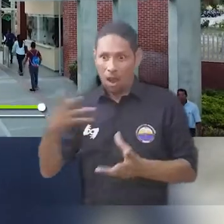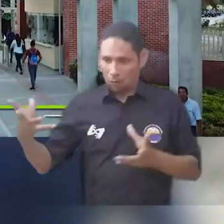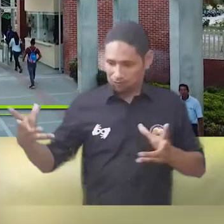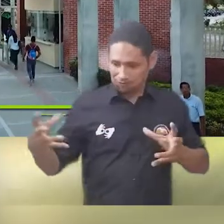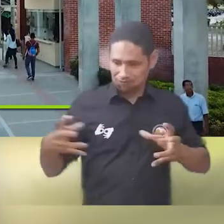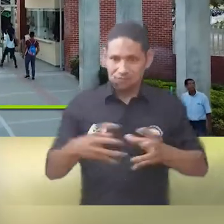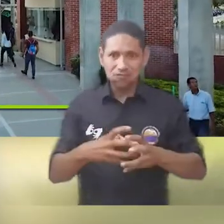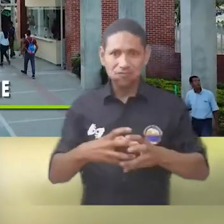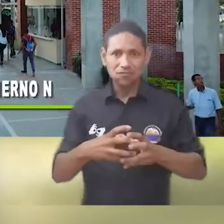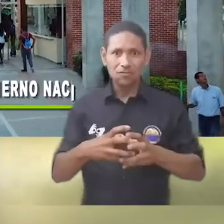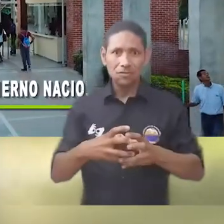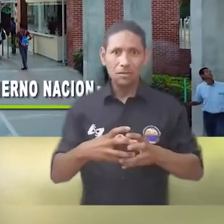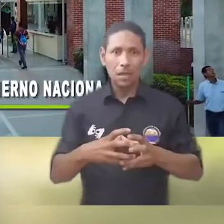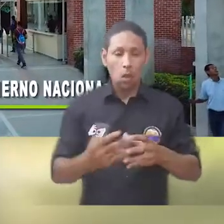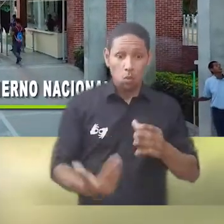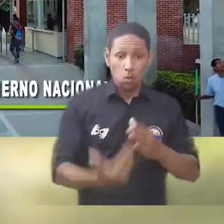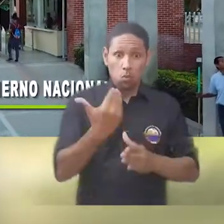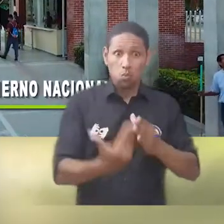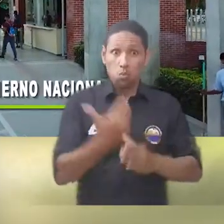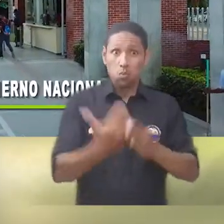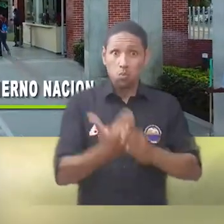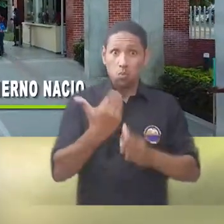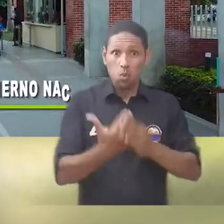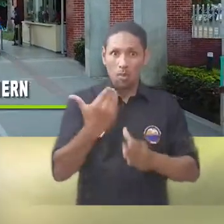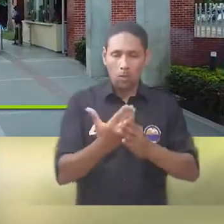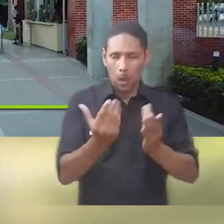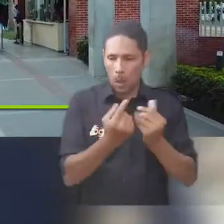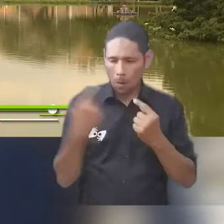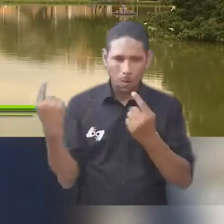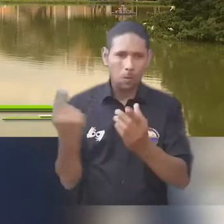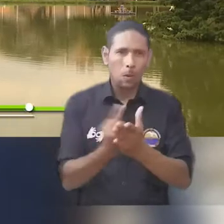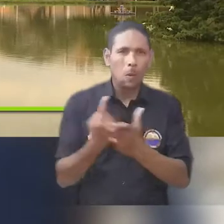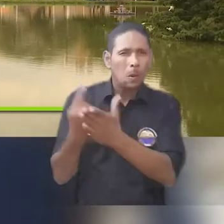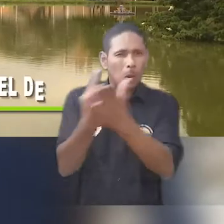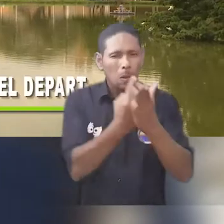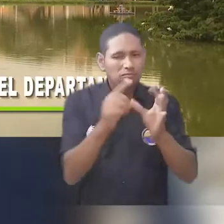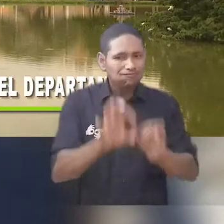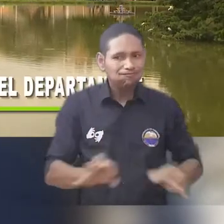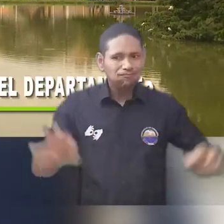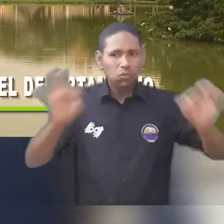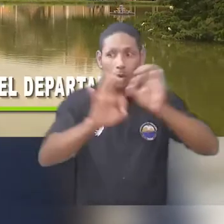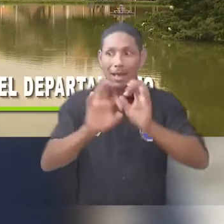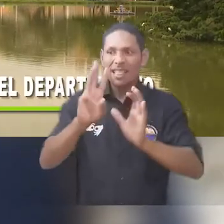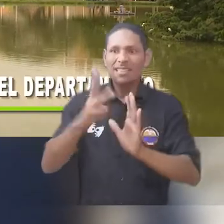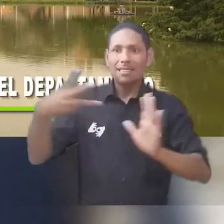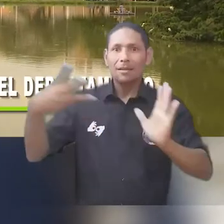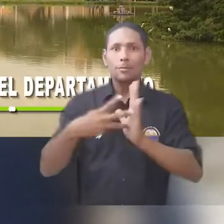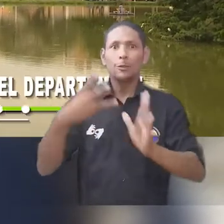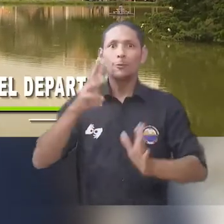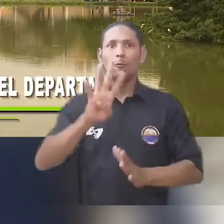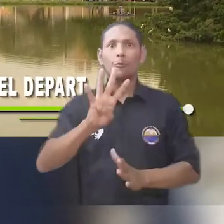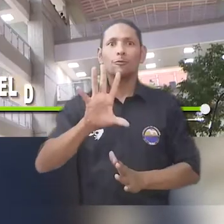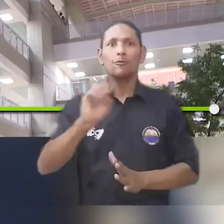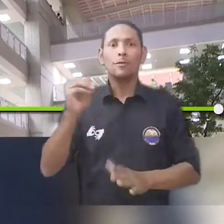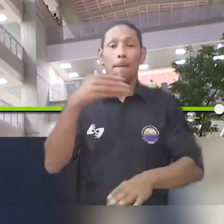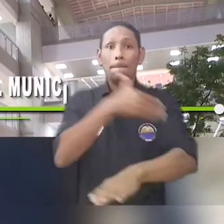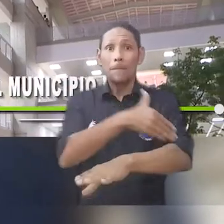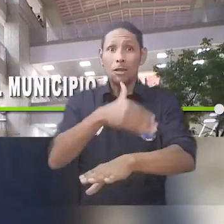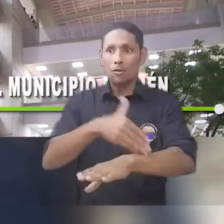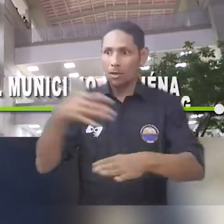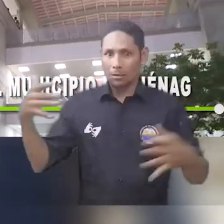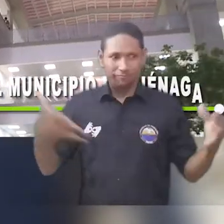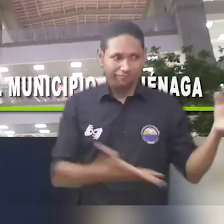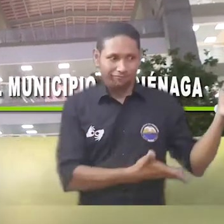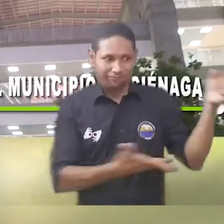¡Suscríbete al canal! La departamental aprobó el fondo que permite el aporte de la gobernación del Magdalena por un monto de $3